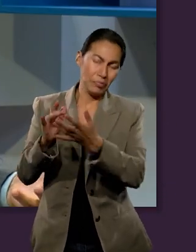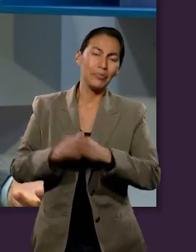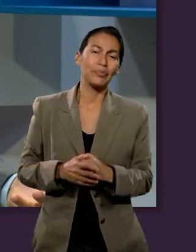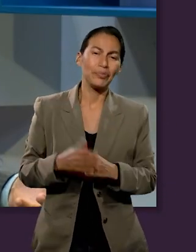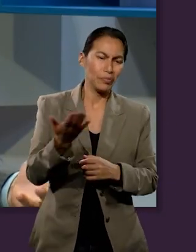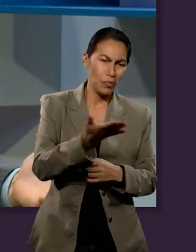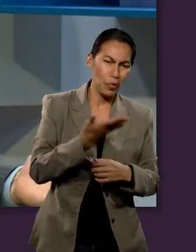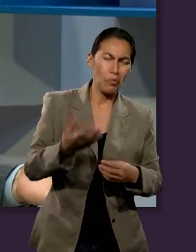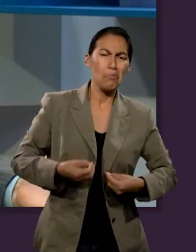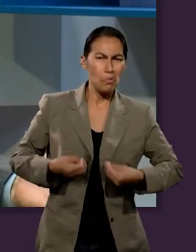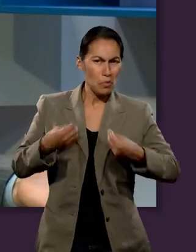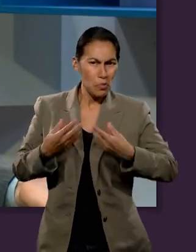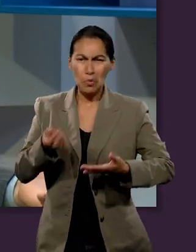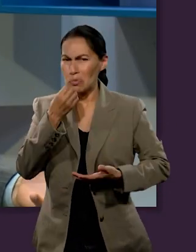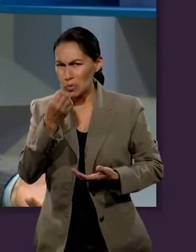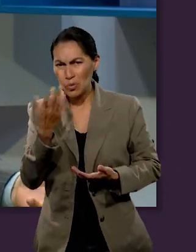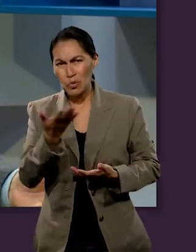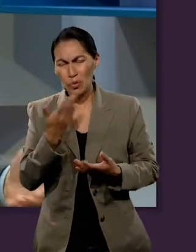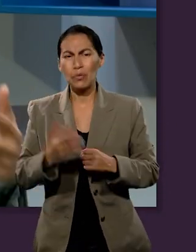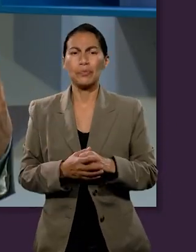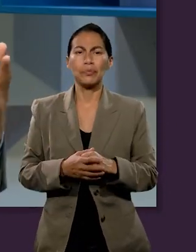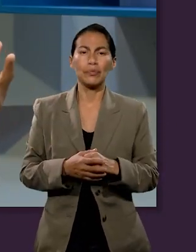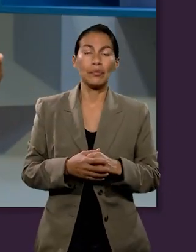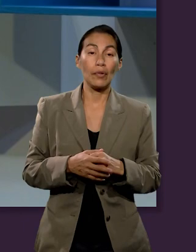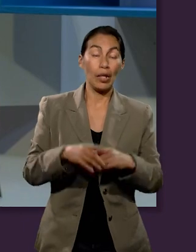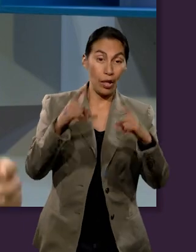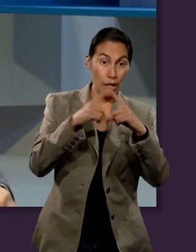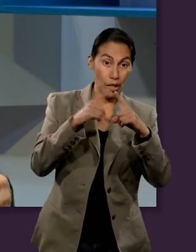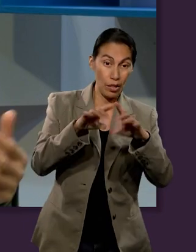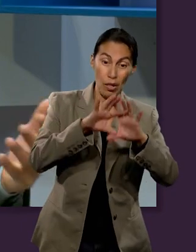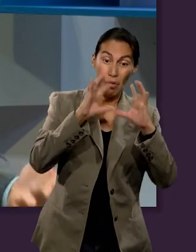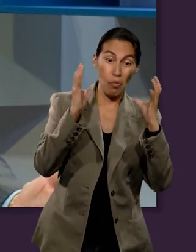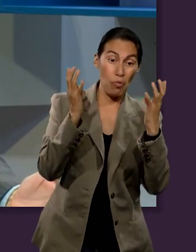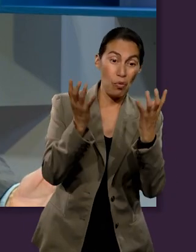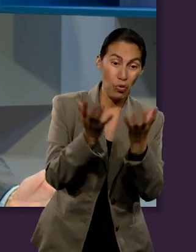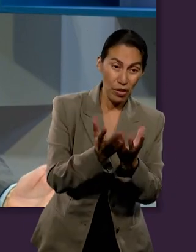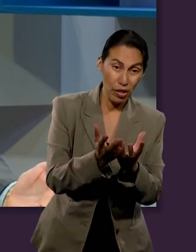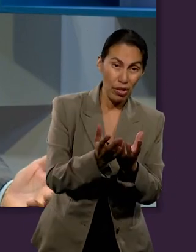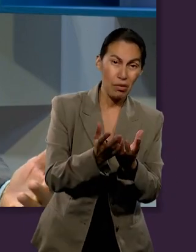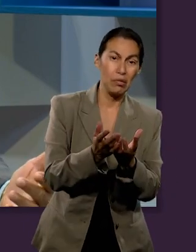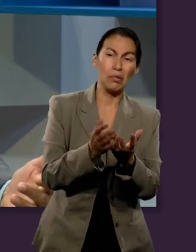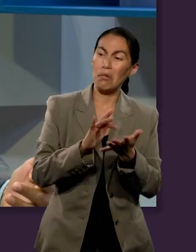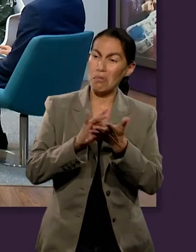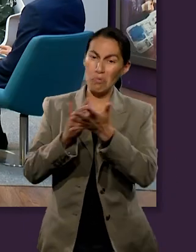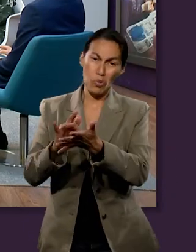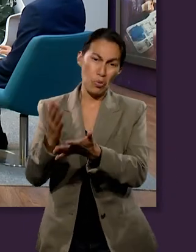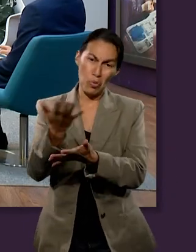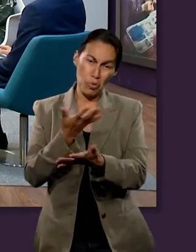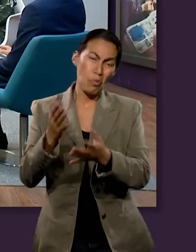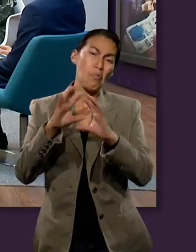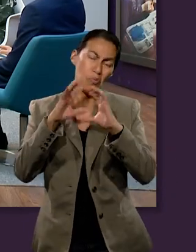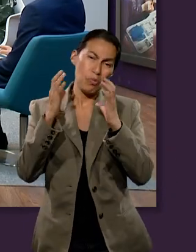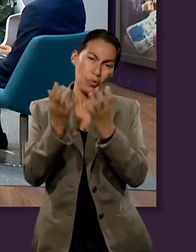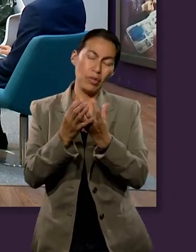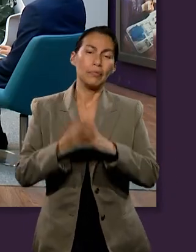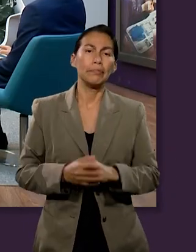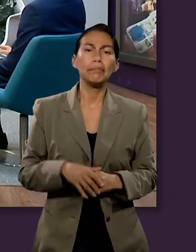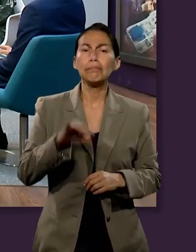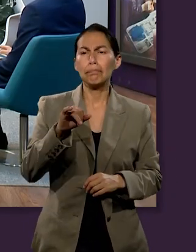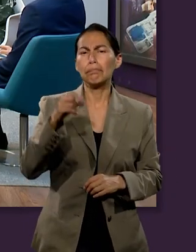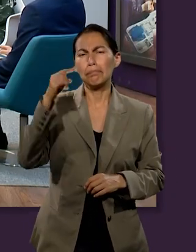Porque recordemos, todos los que estamos aquí, quienes hoy nos están viendo, tenemos una iglesia mundial y el sostenimiento de esta iglesia debe ser mundial también.